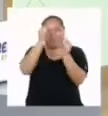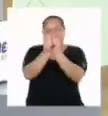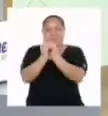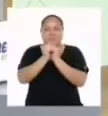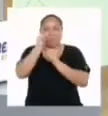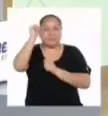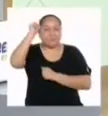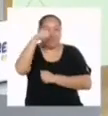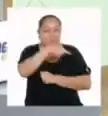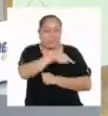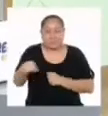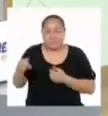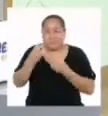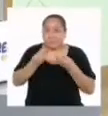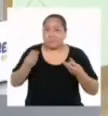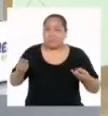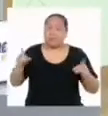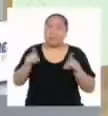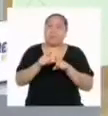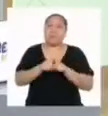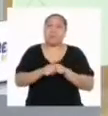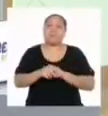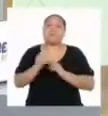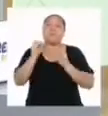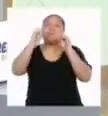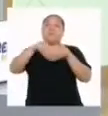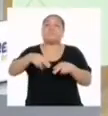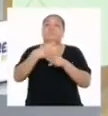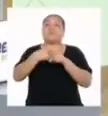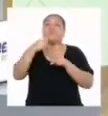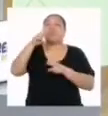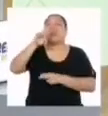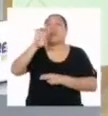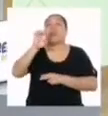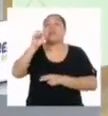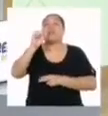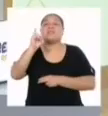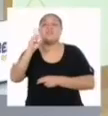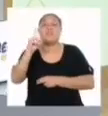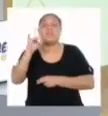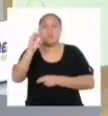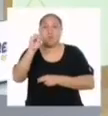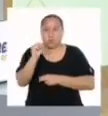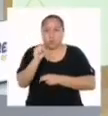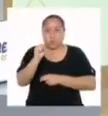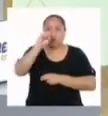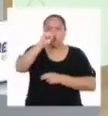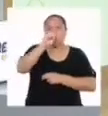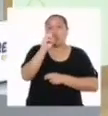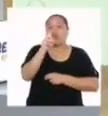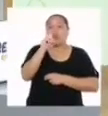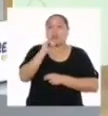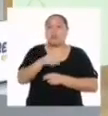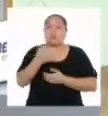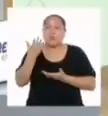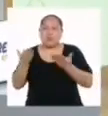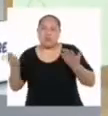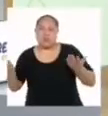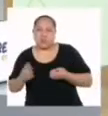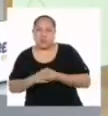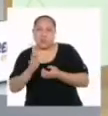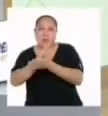Recuerden que estos materiales, que también hemos llamado residuos sólidos en otros episodios, pueden ser restos de alimentos, papel,